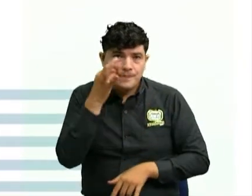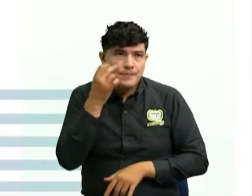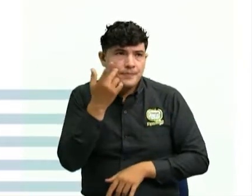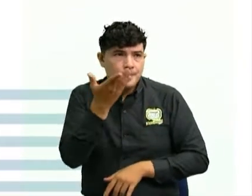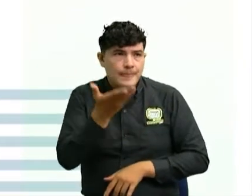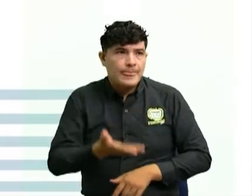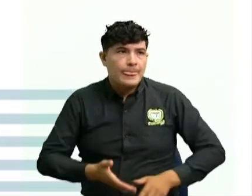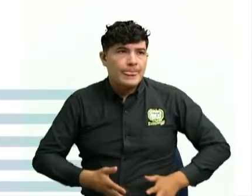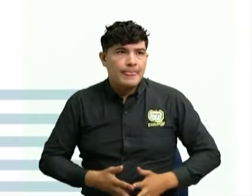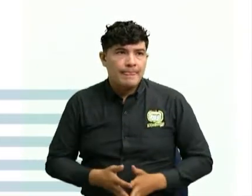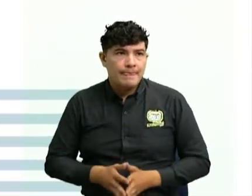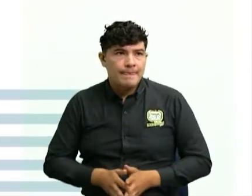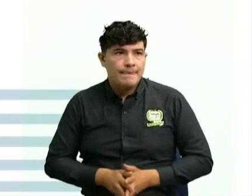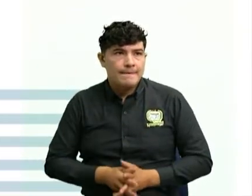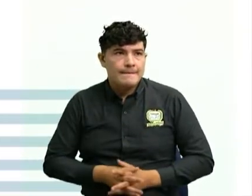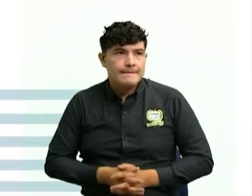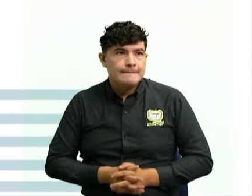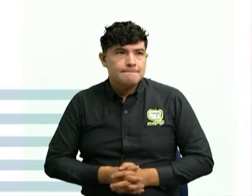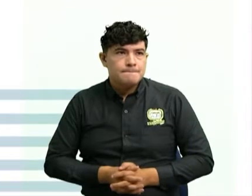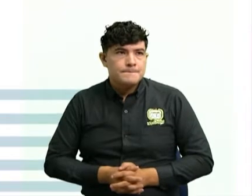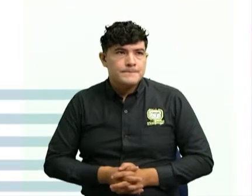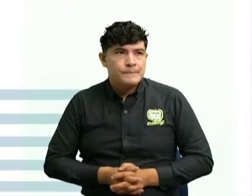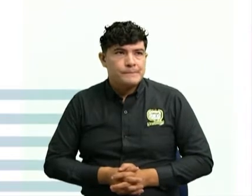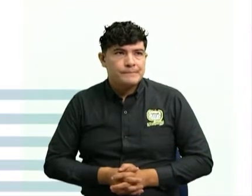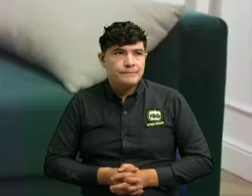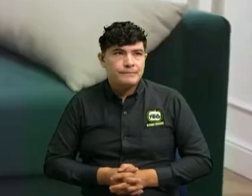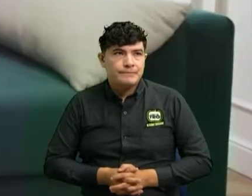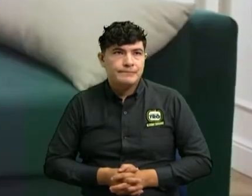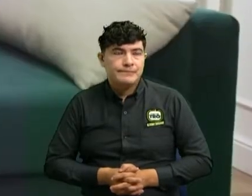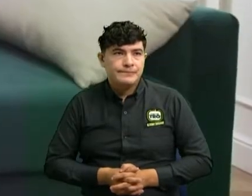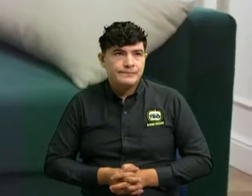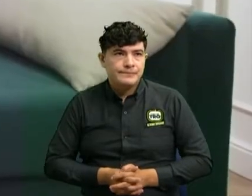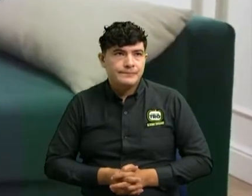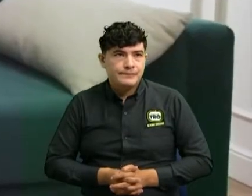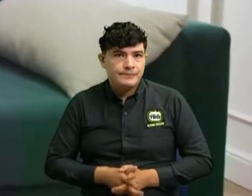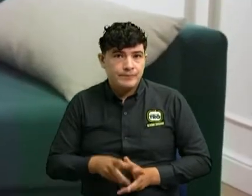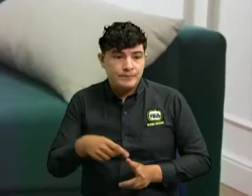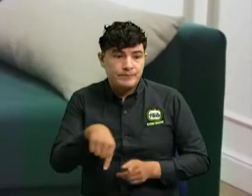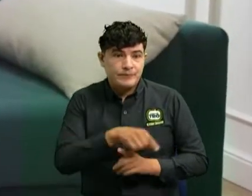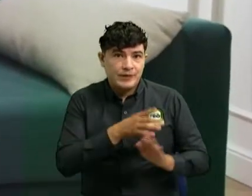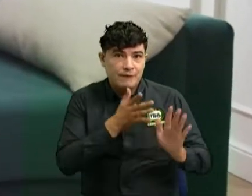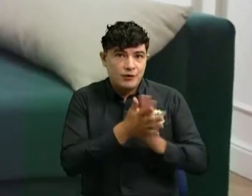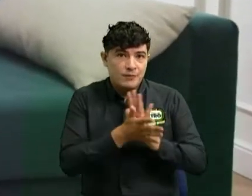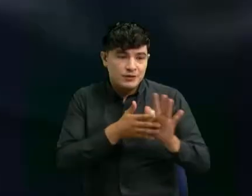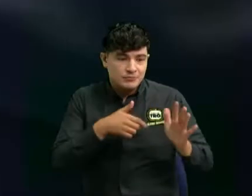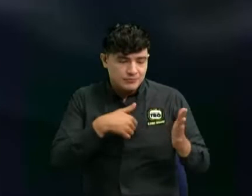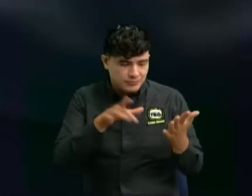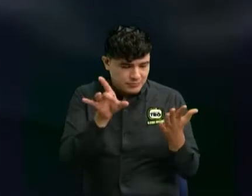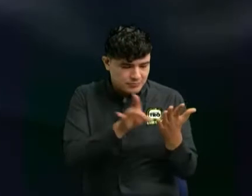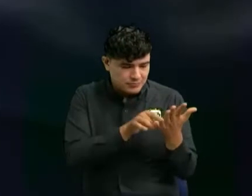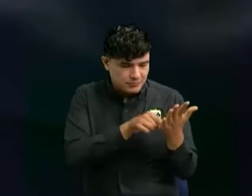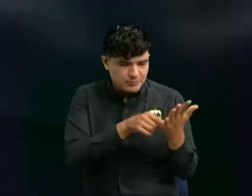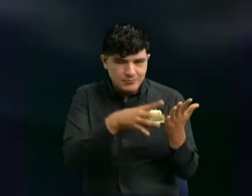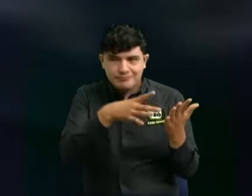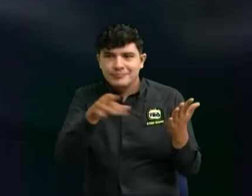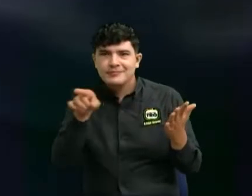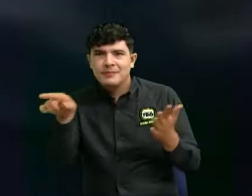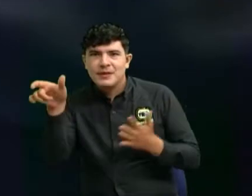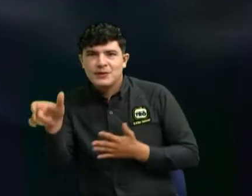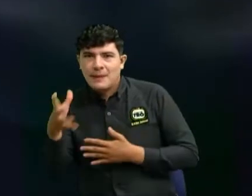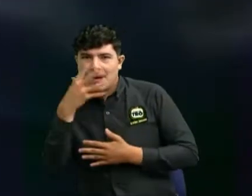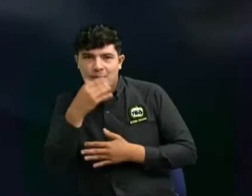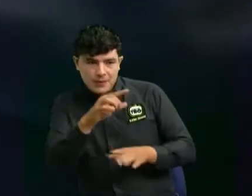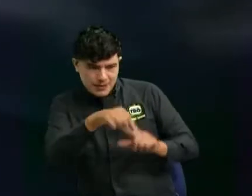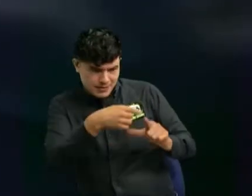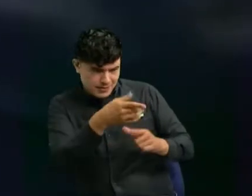credenciales de nombre de usuario y contraseña la información de inicio de sesión llega al atacante quien la